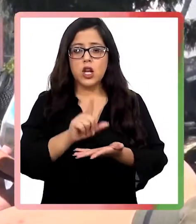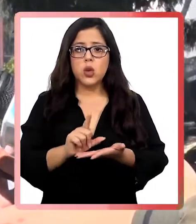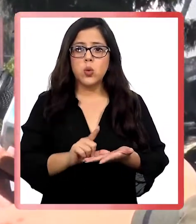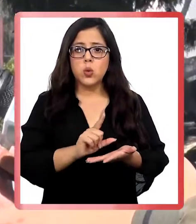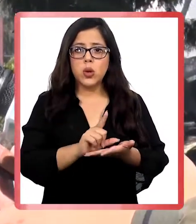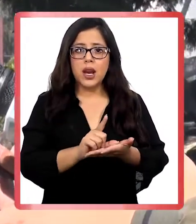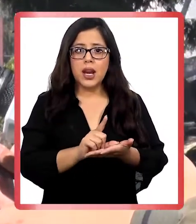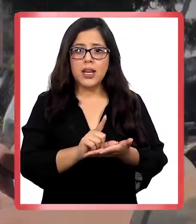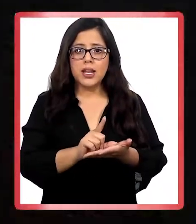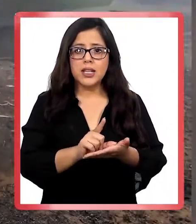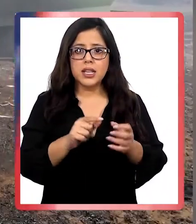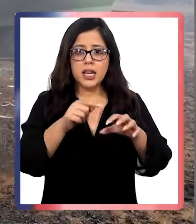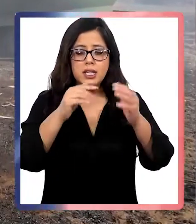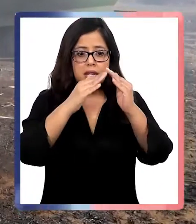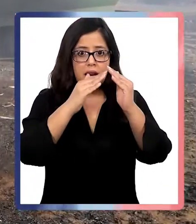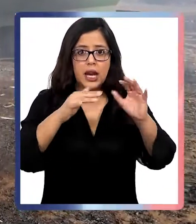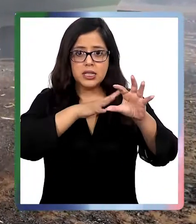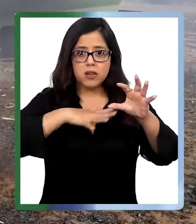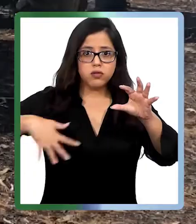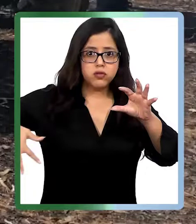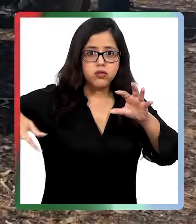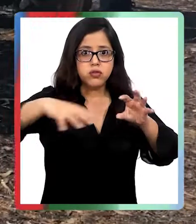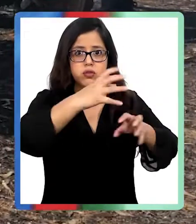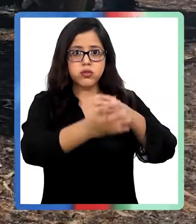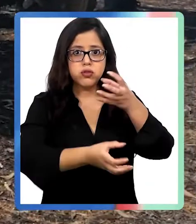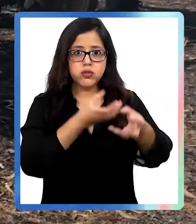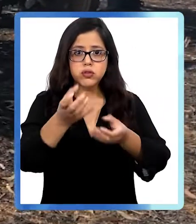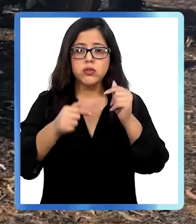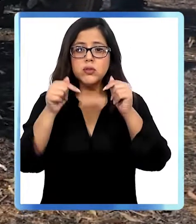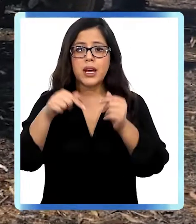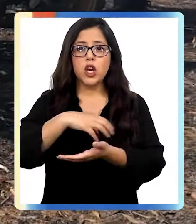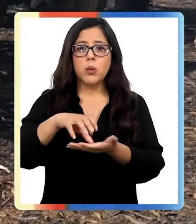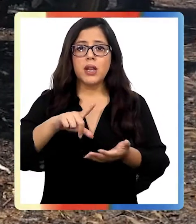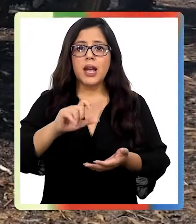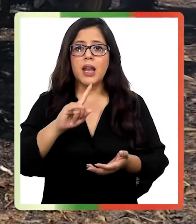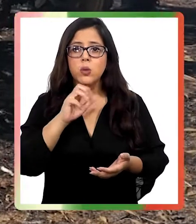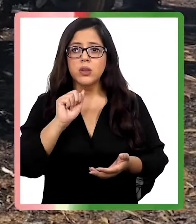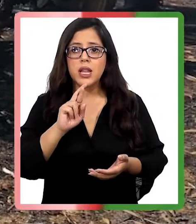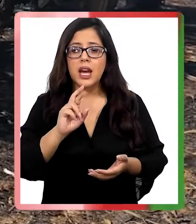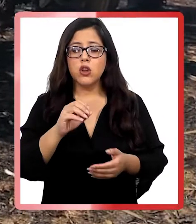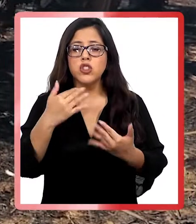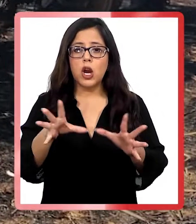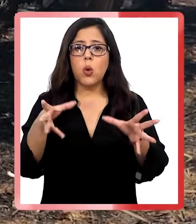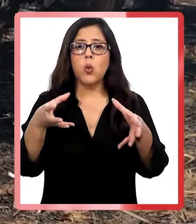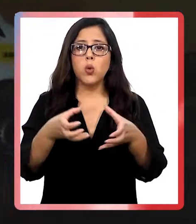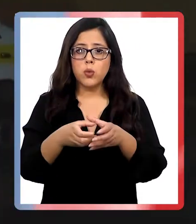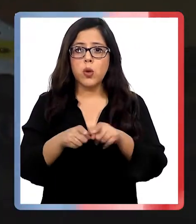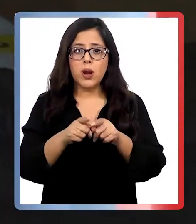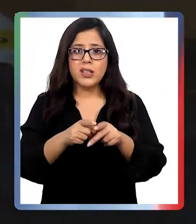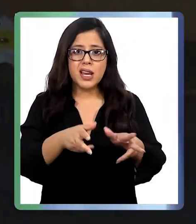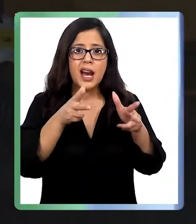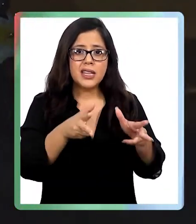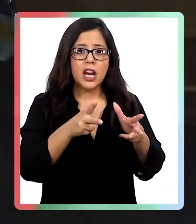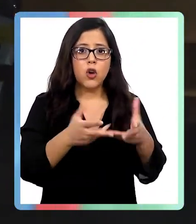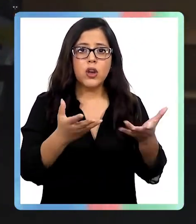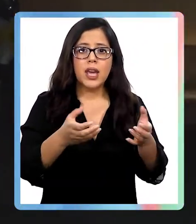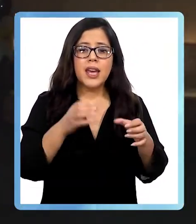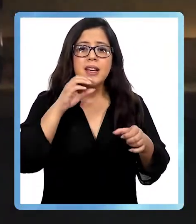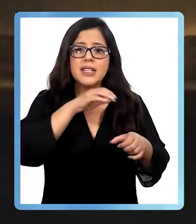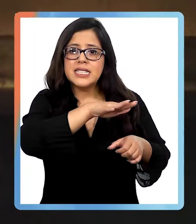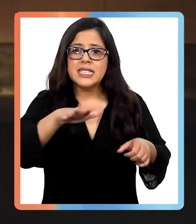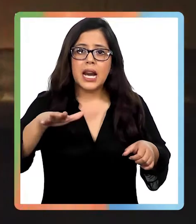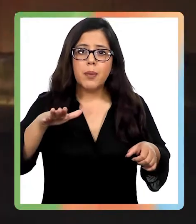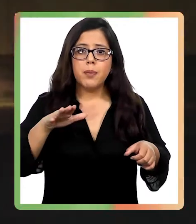rodear la casa y ya terminan con la casa incendiada. En la comuna de Lautaro, un grupo armado atacó el fondo Miraflores y disparó contra los